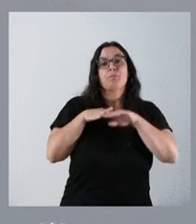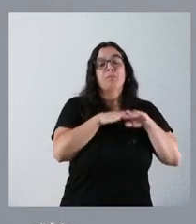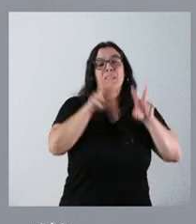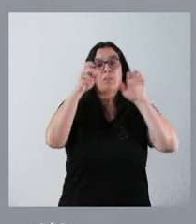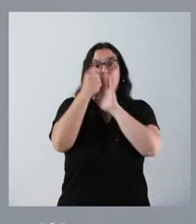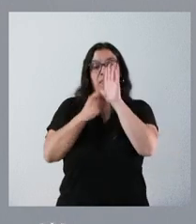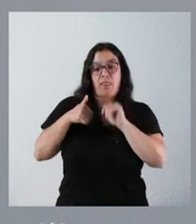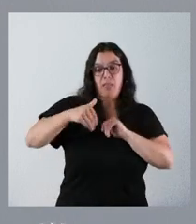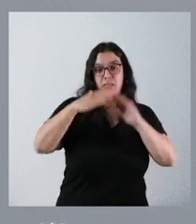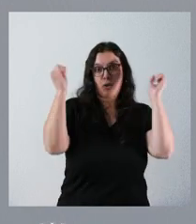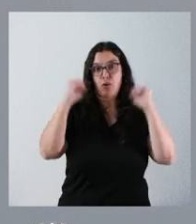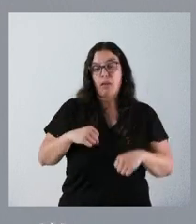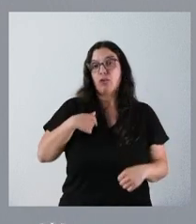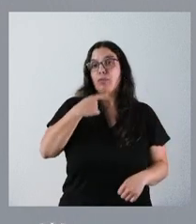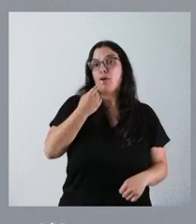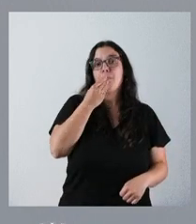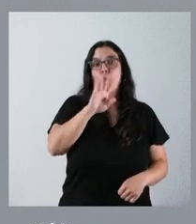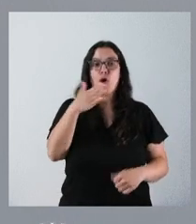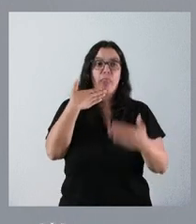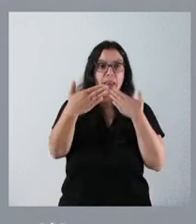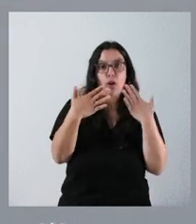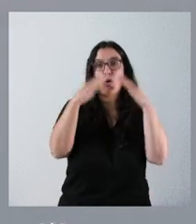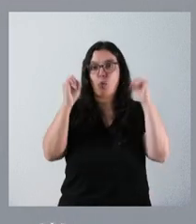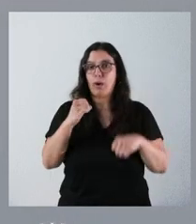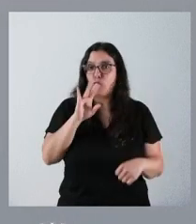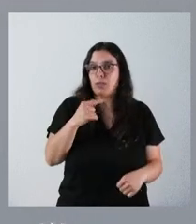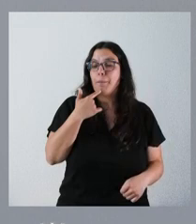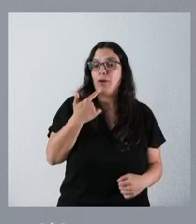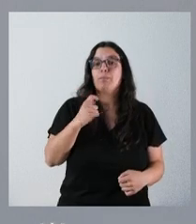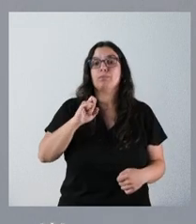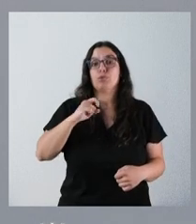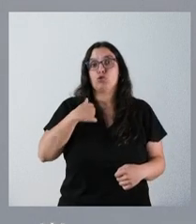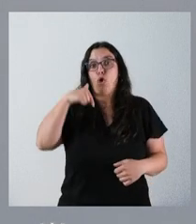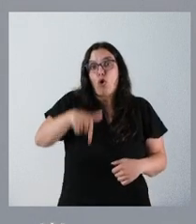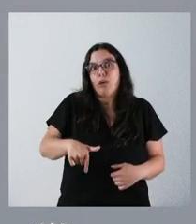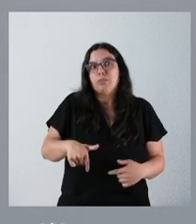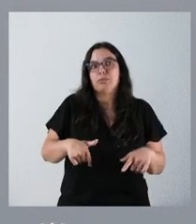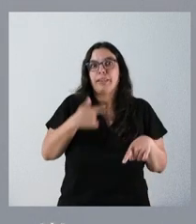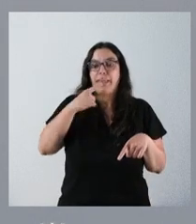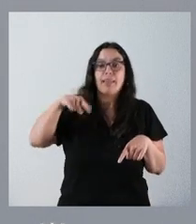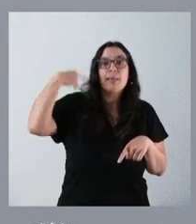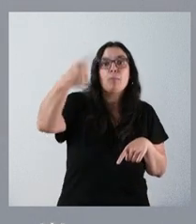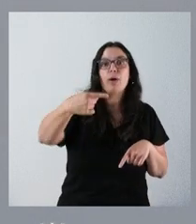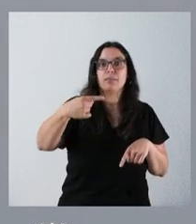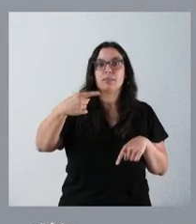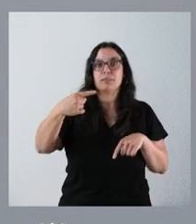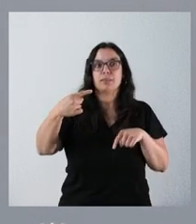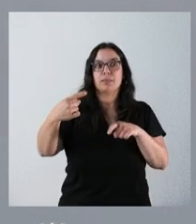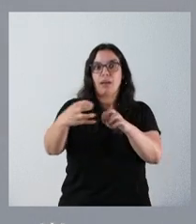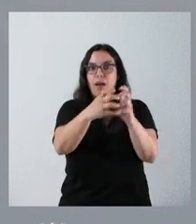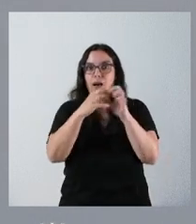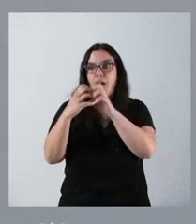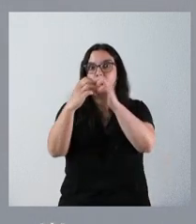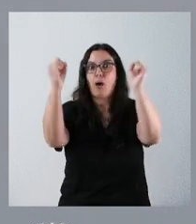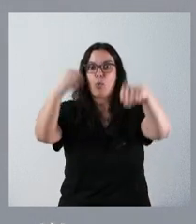acordar? Si he dicho que lo mejor es la vía del diálogo y del acuerdo, pues anticipar yo y aquí lo que va a ser un fruto de un consenso, de un